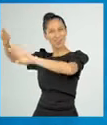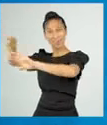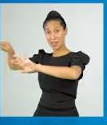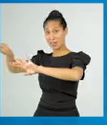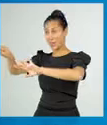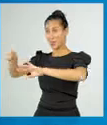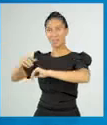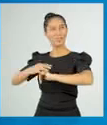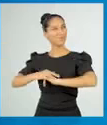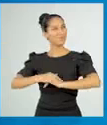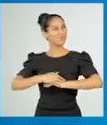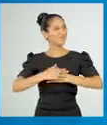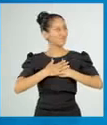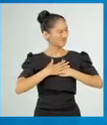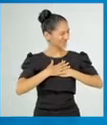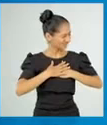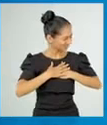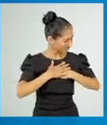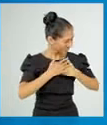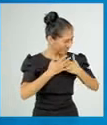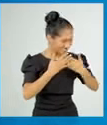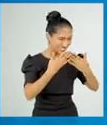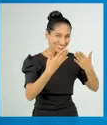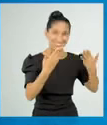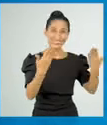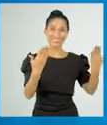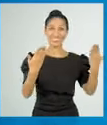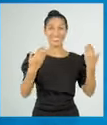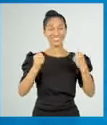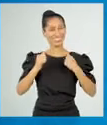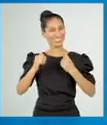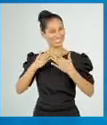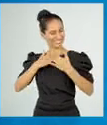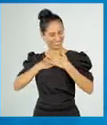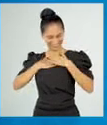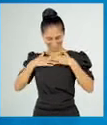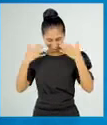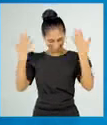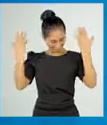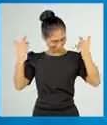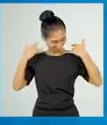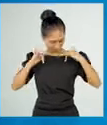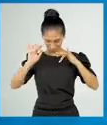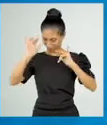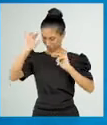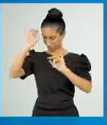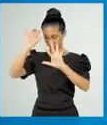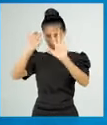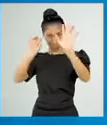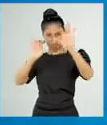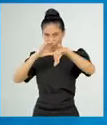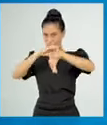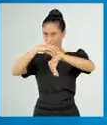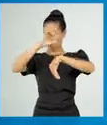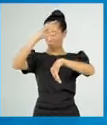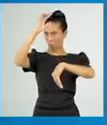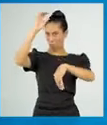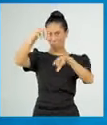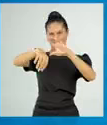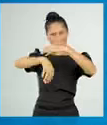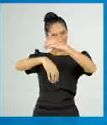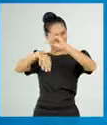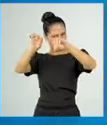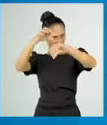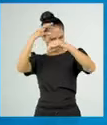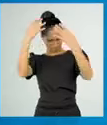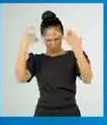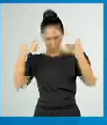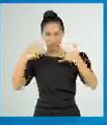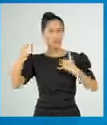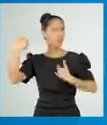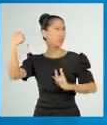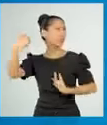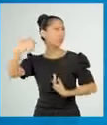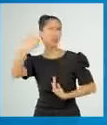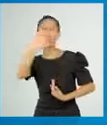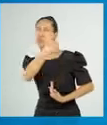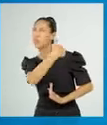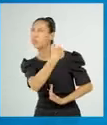gracias, diligentes, le adornaban el pecho y los brazos con joyas y guirnaldas de flores perfumadas.